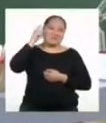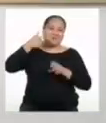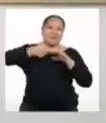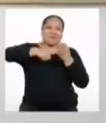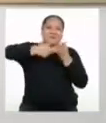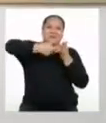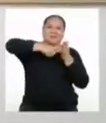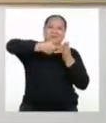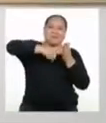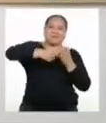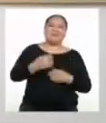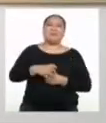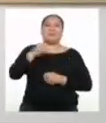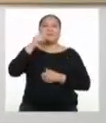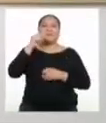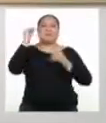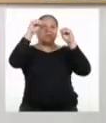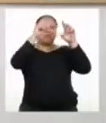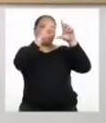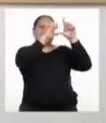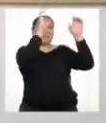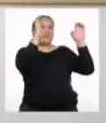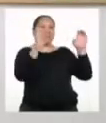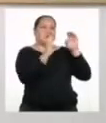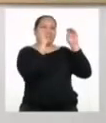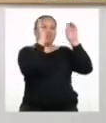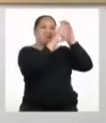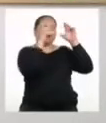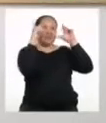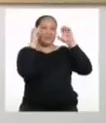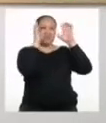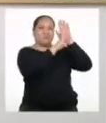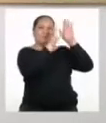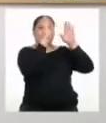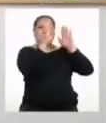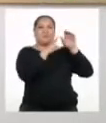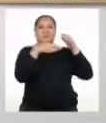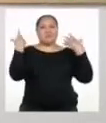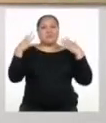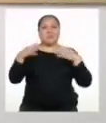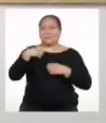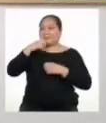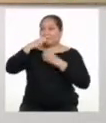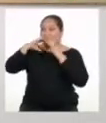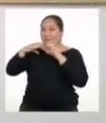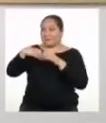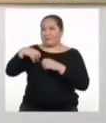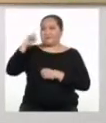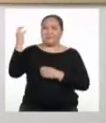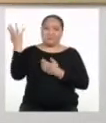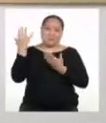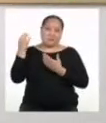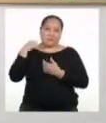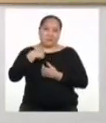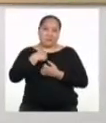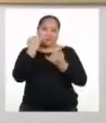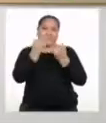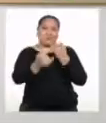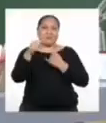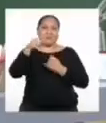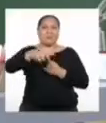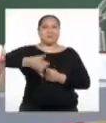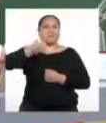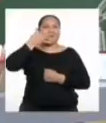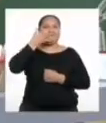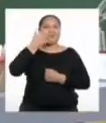taladro. Sí, están colgando unos cuadritos con fotos y por eso ruido. Pero ya conversamos y me van a esperar a que termine esta